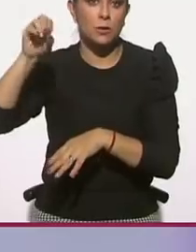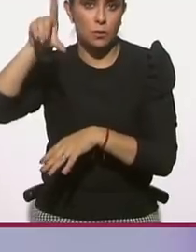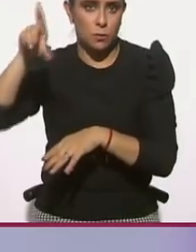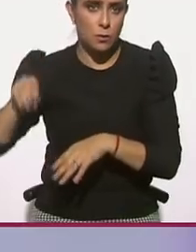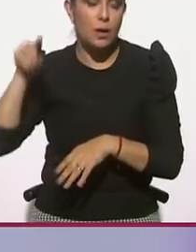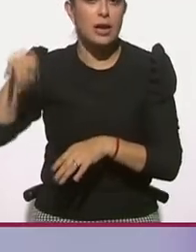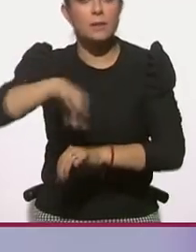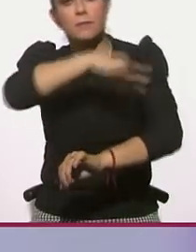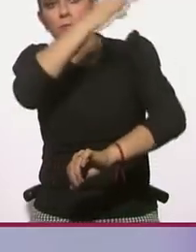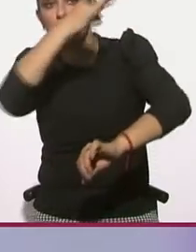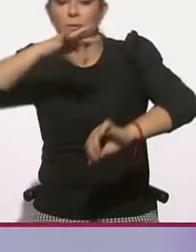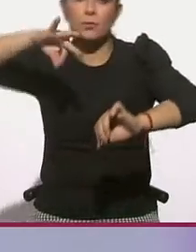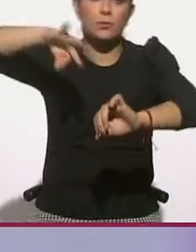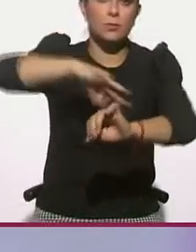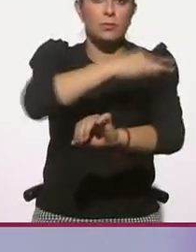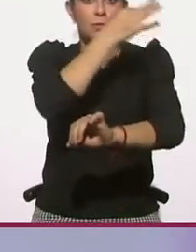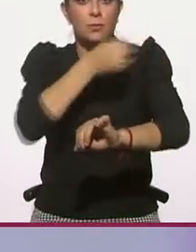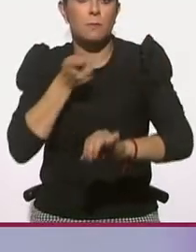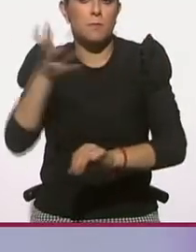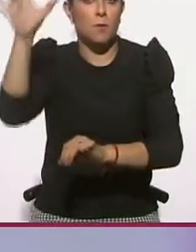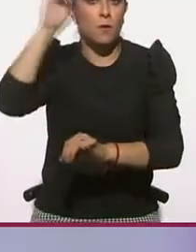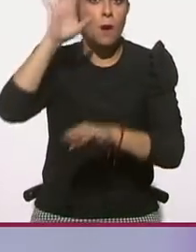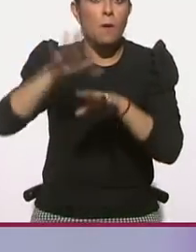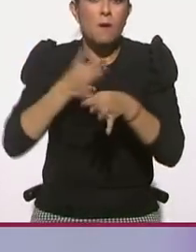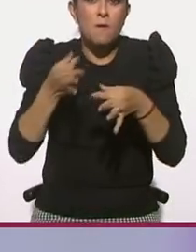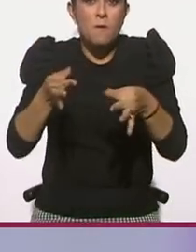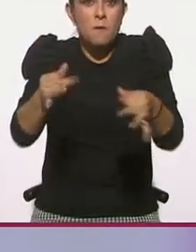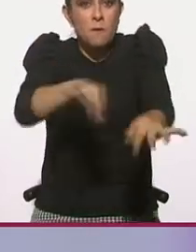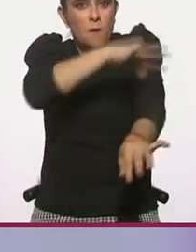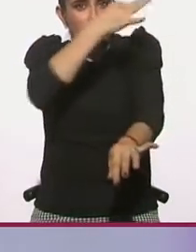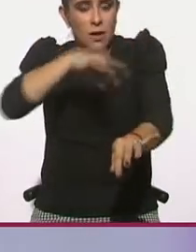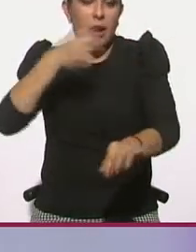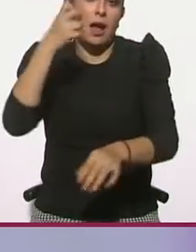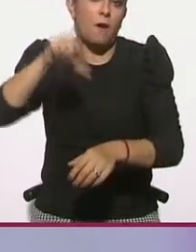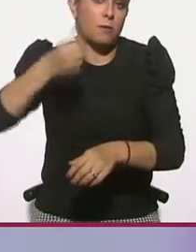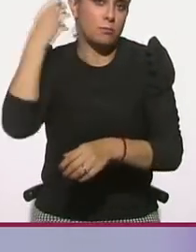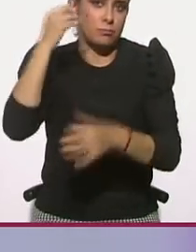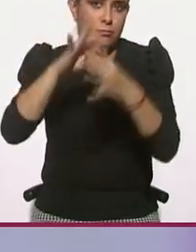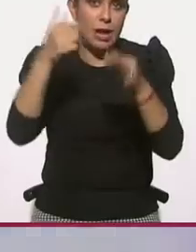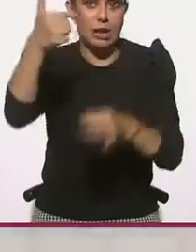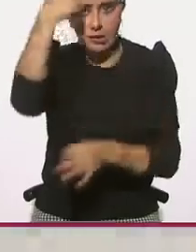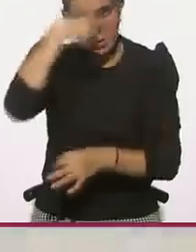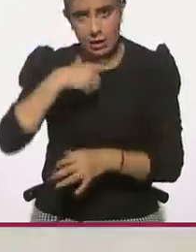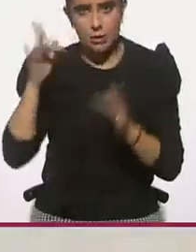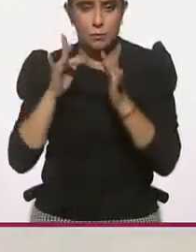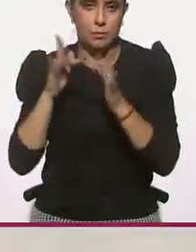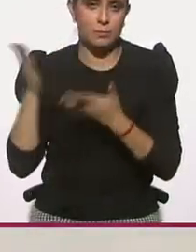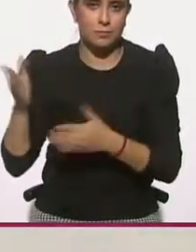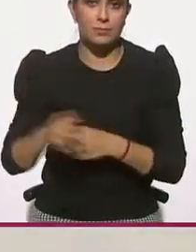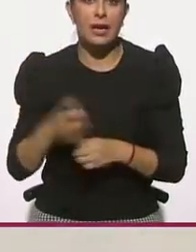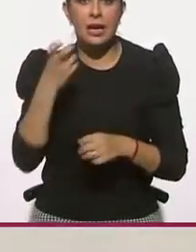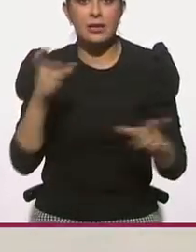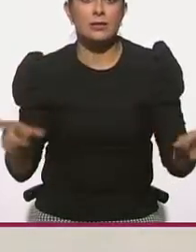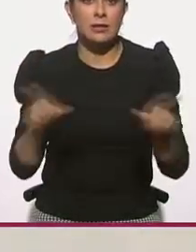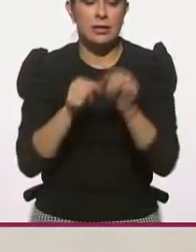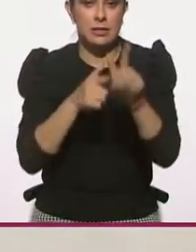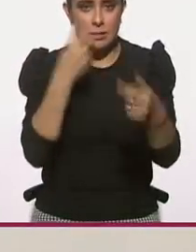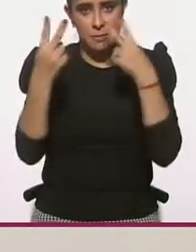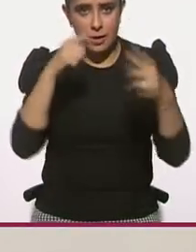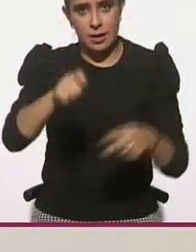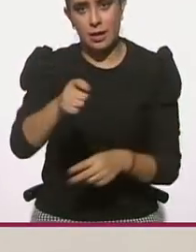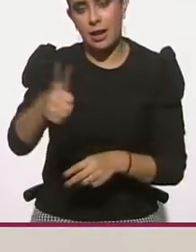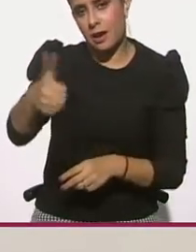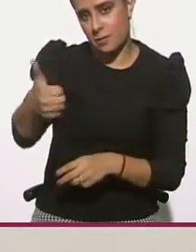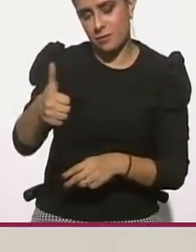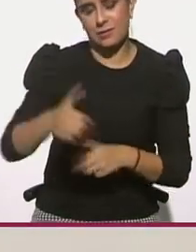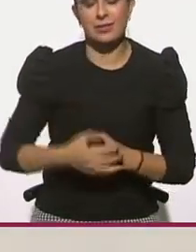el secreto del violinista diabólico, la cita a las 7 de la noche en sus redes sociales. Es todo en Cada Hora en la Hora. Siga con nosotros a